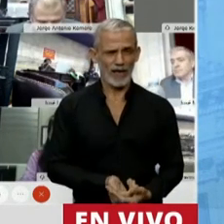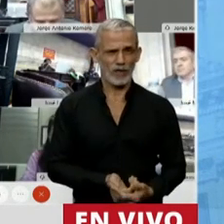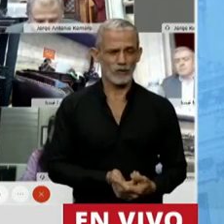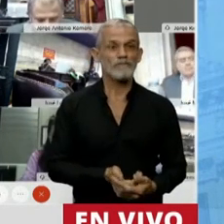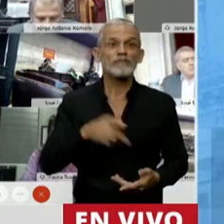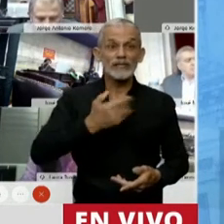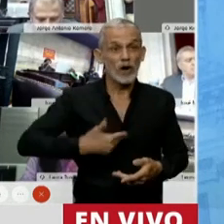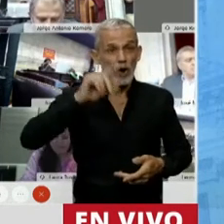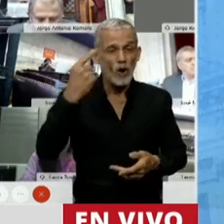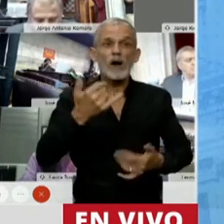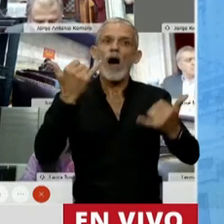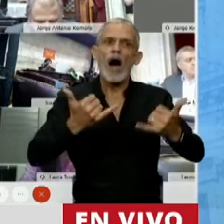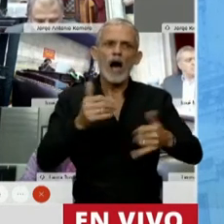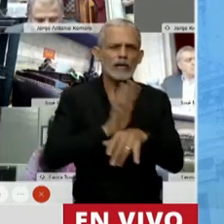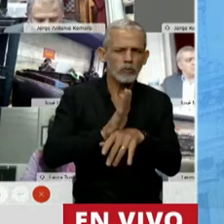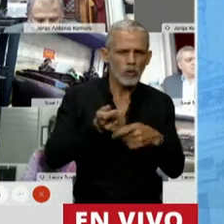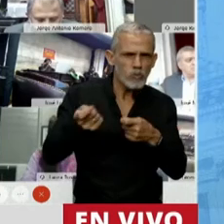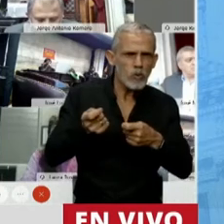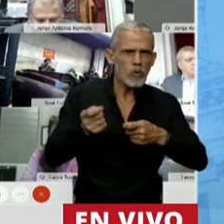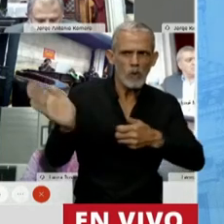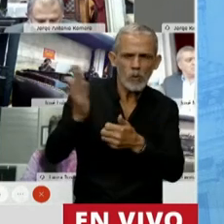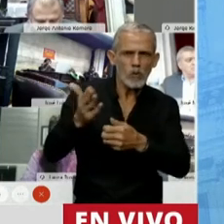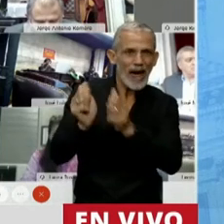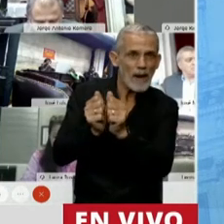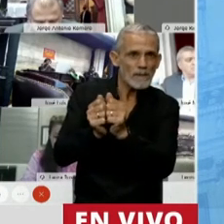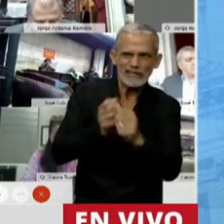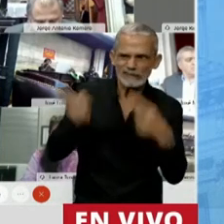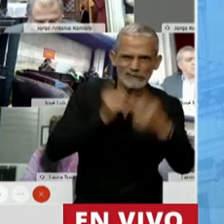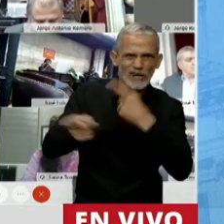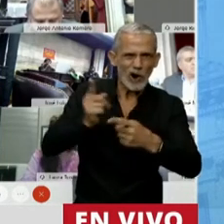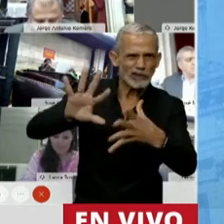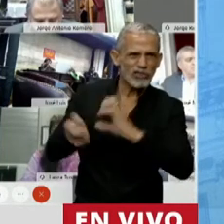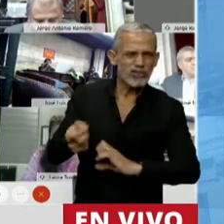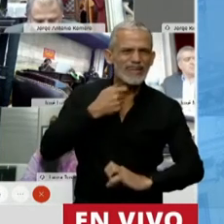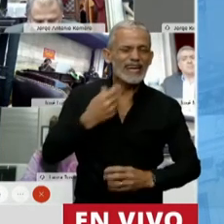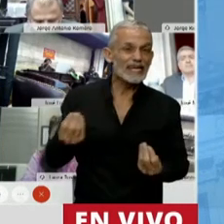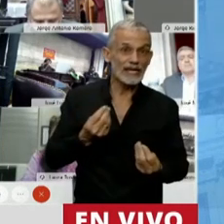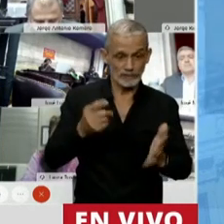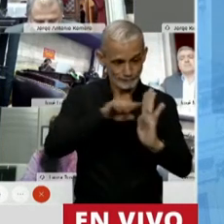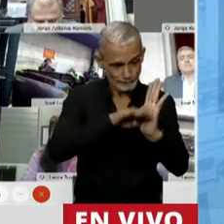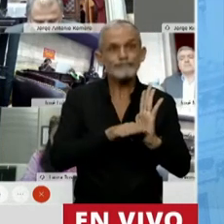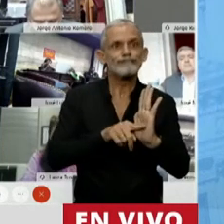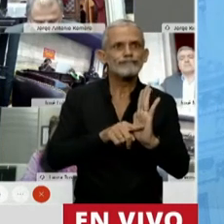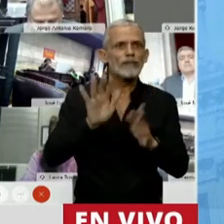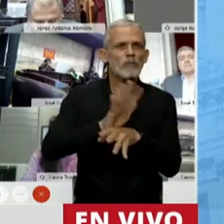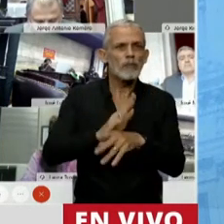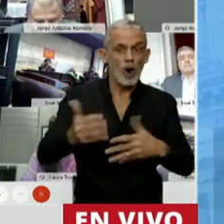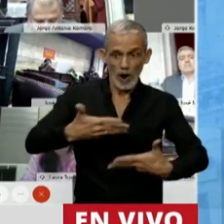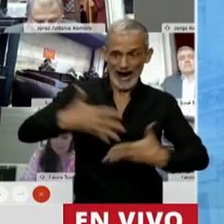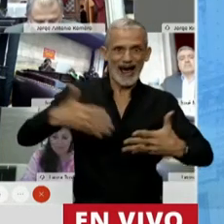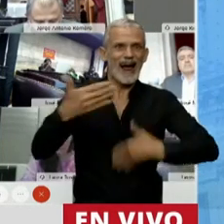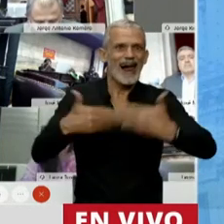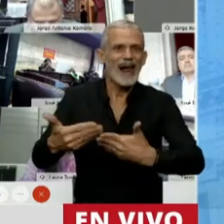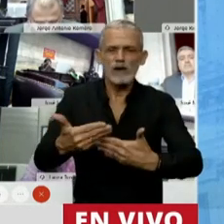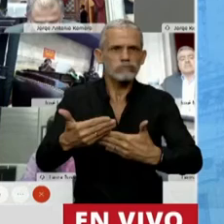Este gobierno parece tener un ensañamiento con el sector productivo y empresarial, y vuelvo a insistir con medidas que desincentivan el crecimiento, el